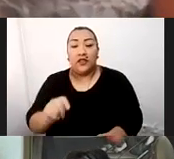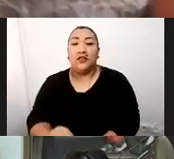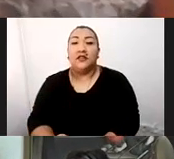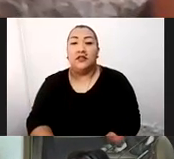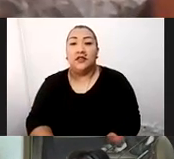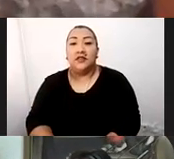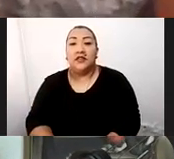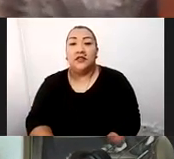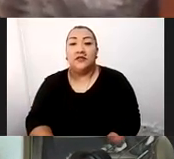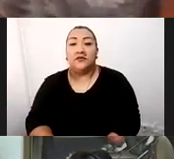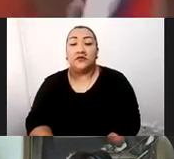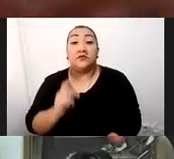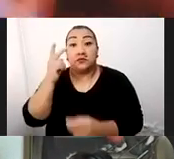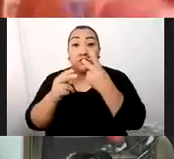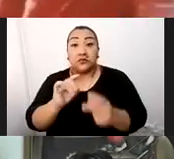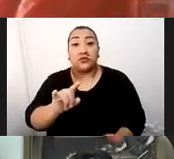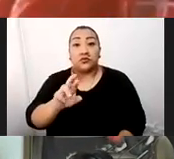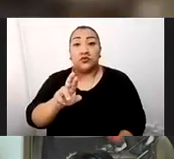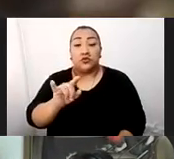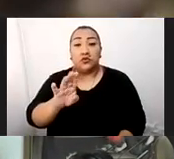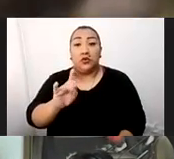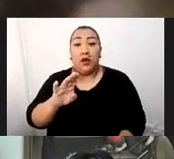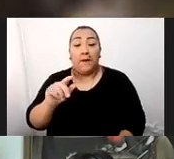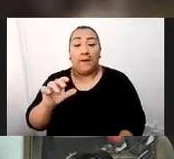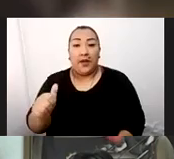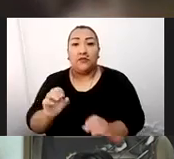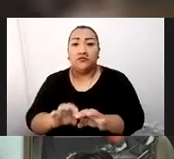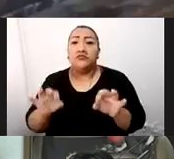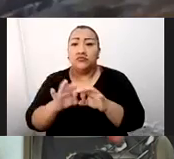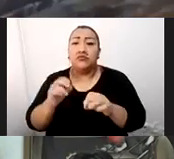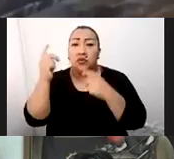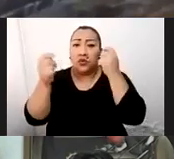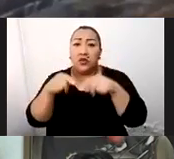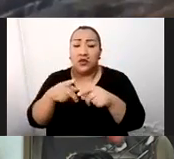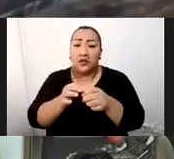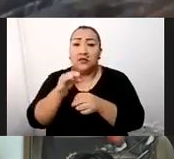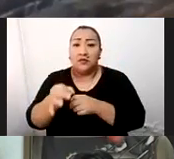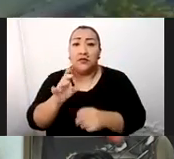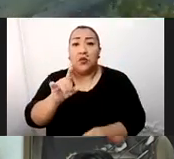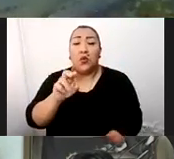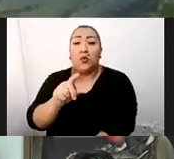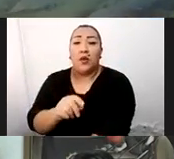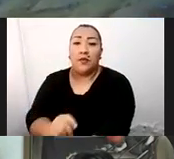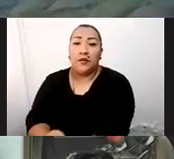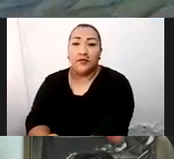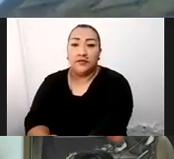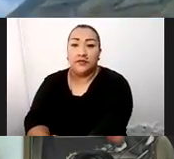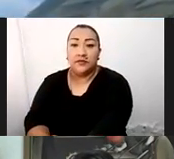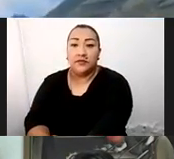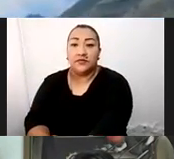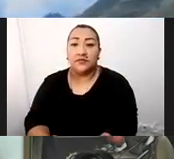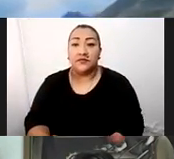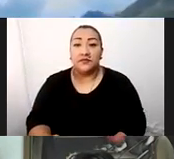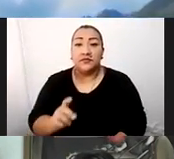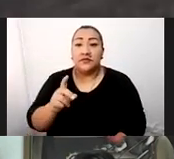Urubamba, Los atractivos importantes de la provincia de Urubamba son la Andenería del Distrito de